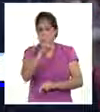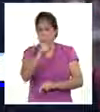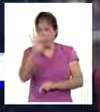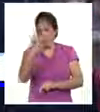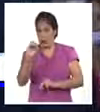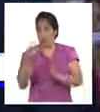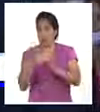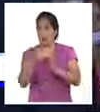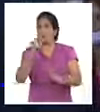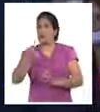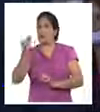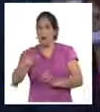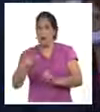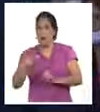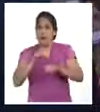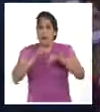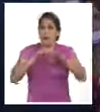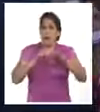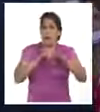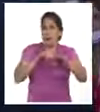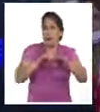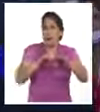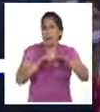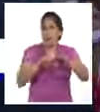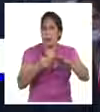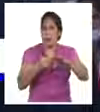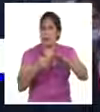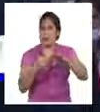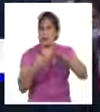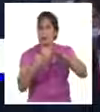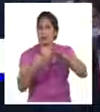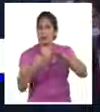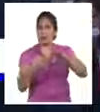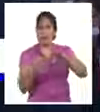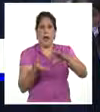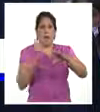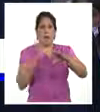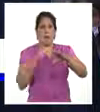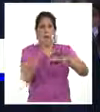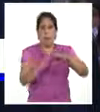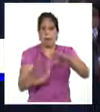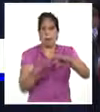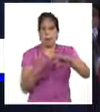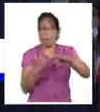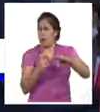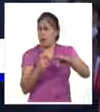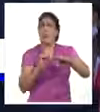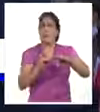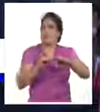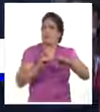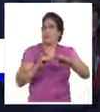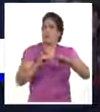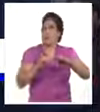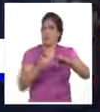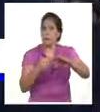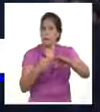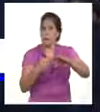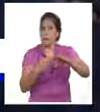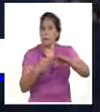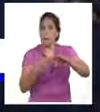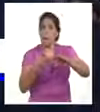pacientes tratados, de los cuales más del 70% ha sido rescatado de una amputación mayor o una amputación menor.